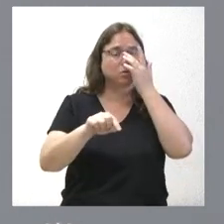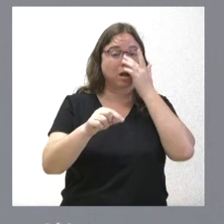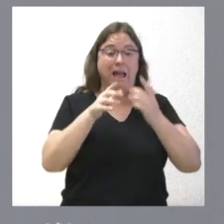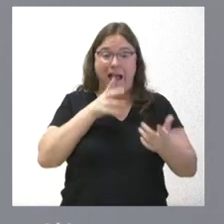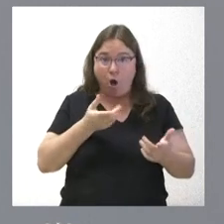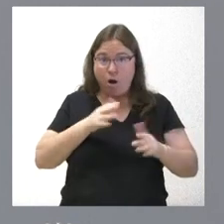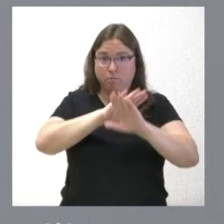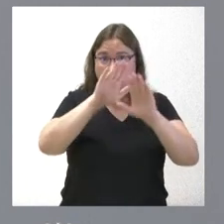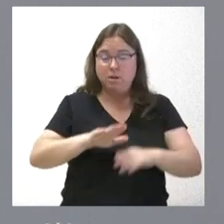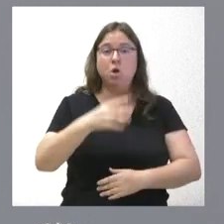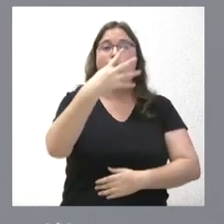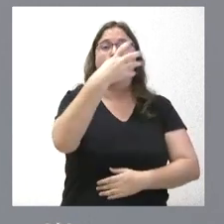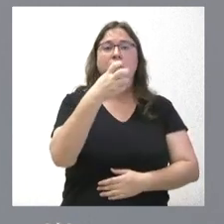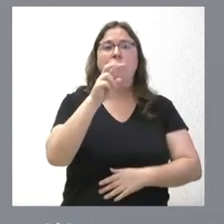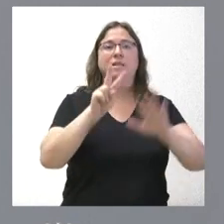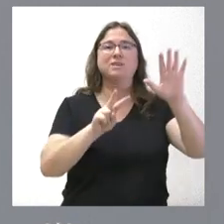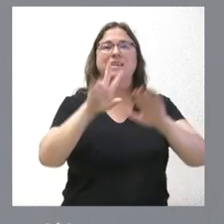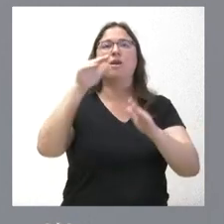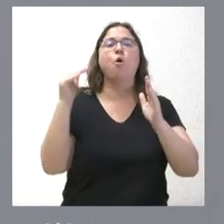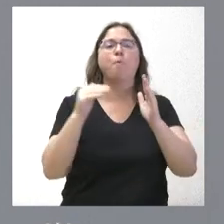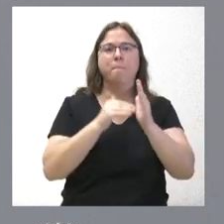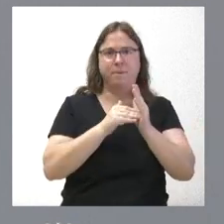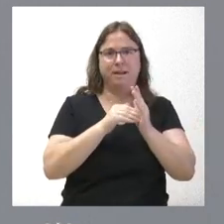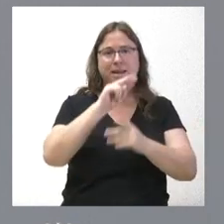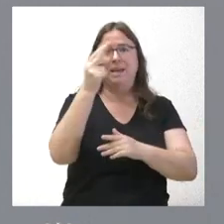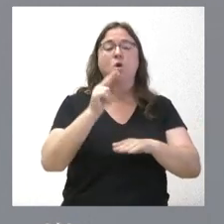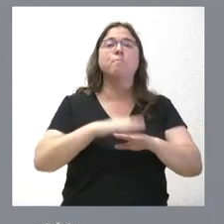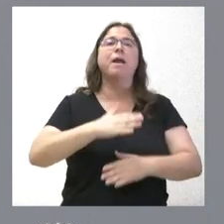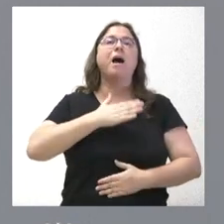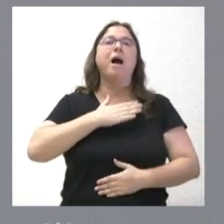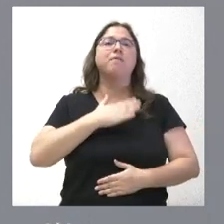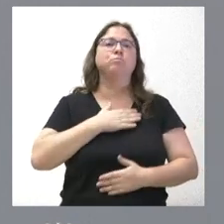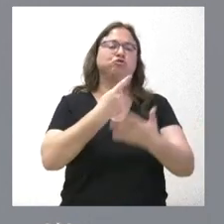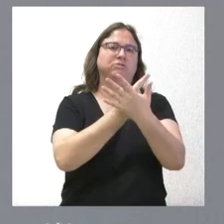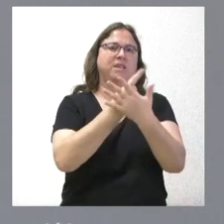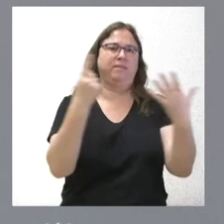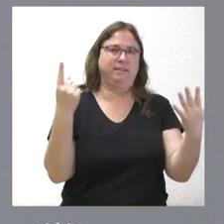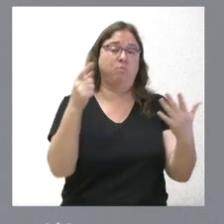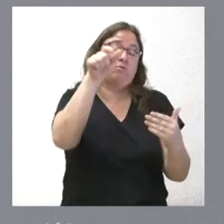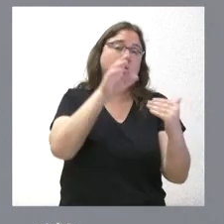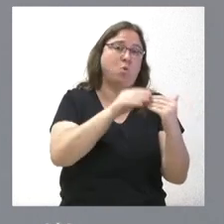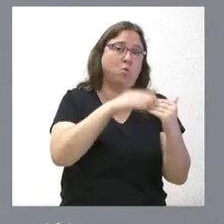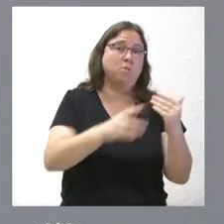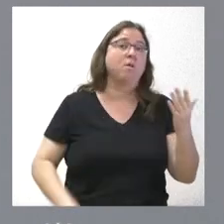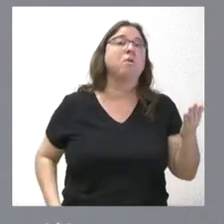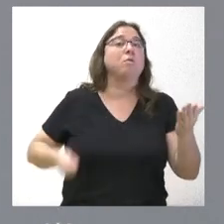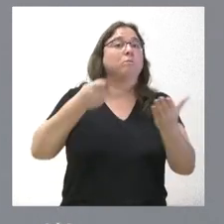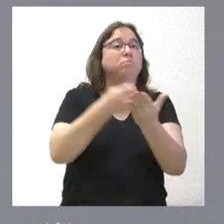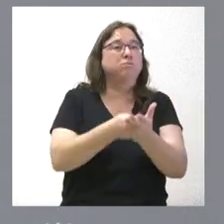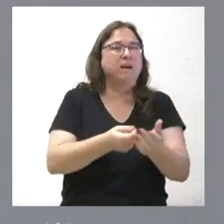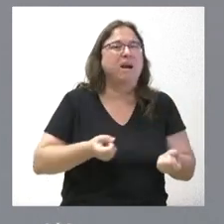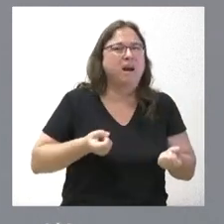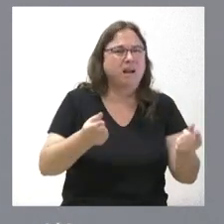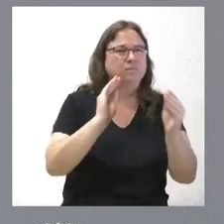475.000 euros para 16 propietarios o usufructuarios que permiten financiar el coste de la reparación de estos daños